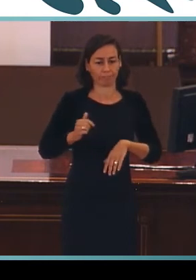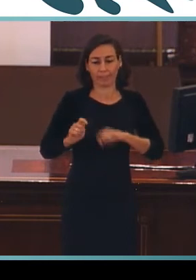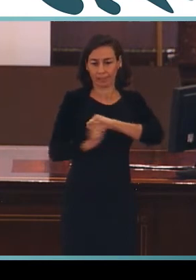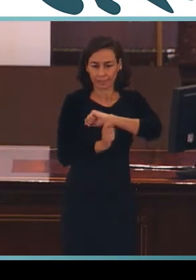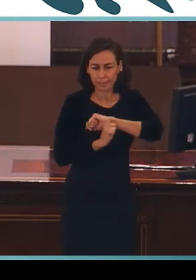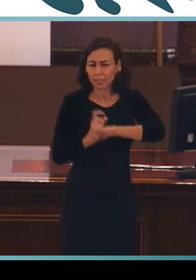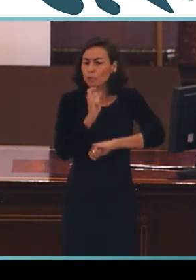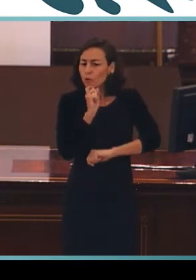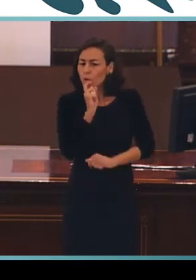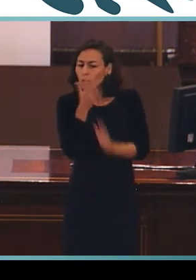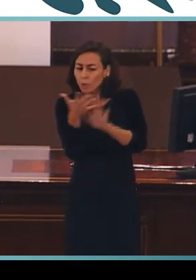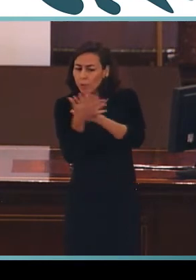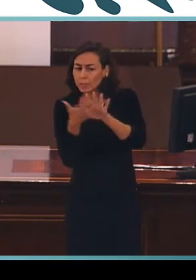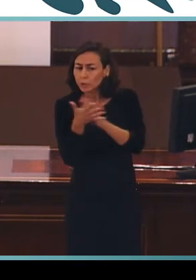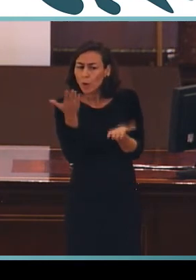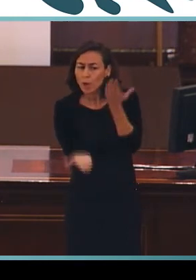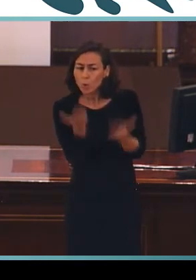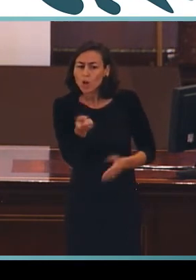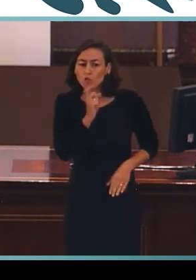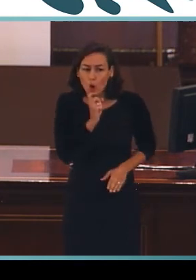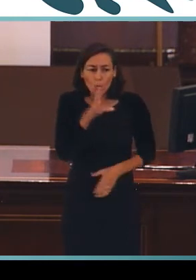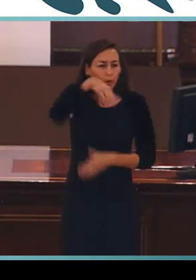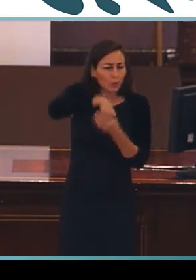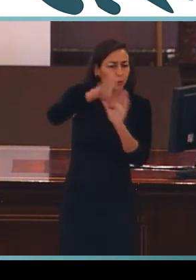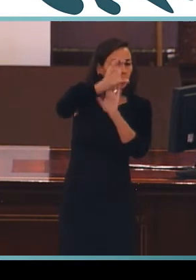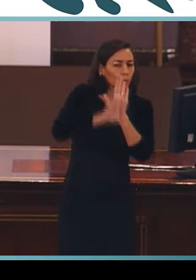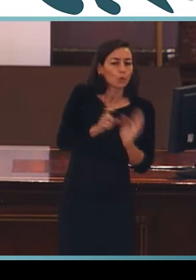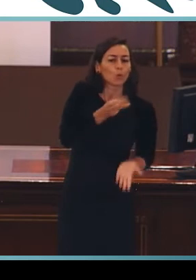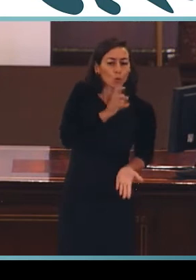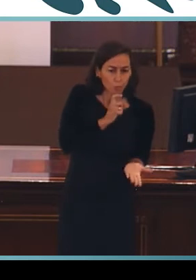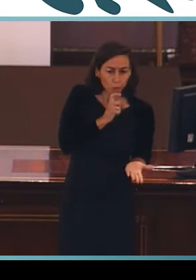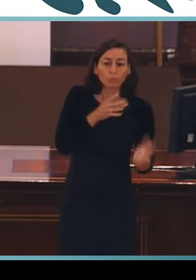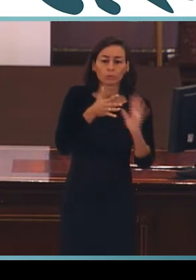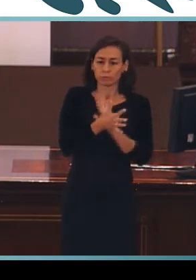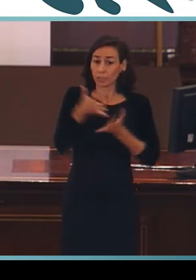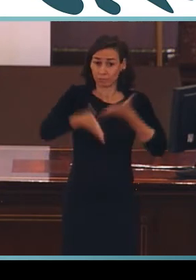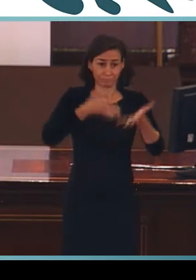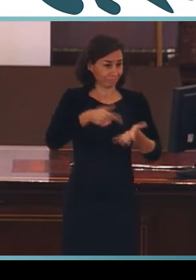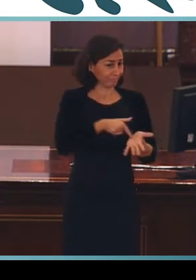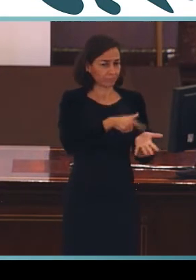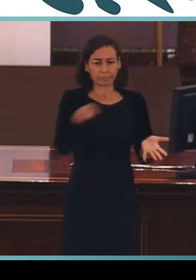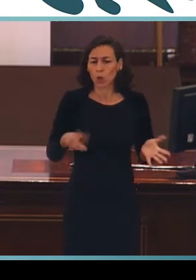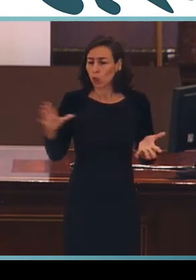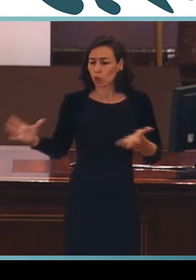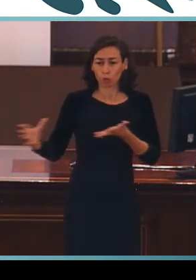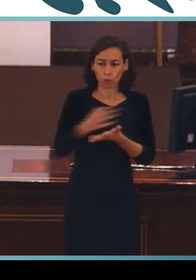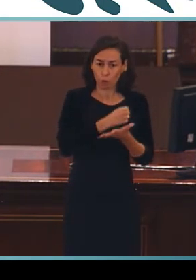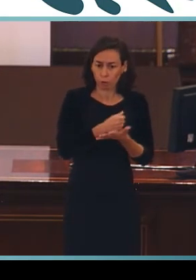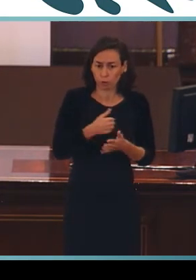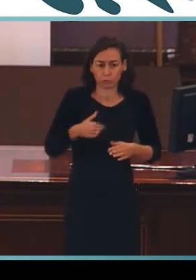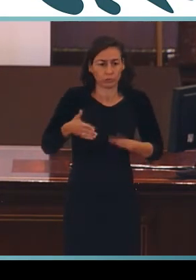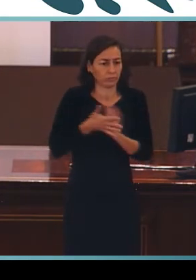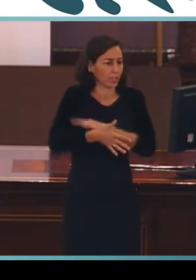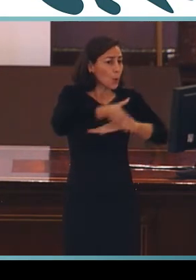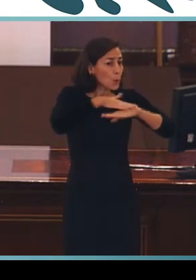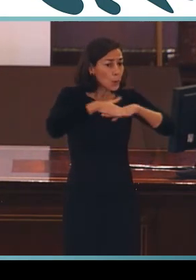y de inserción curricular del aprendizaje de las lenguas de signos, etc. En fin, si la función básica de